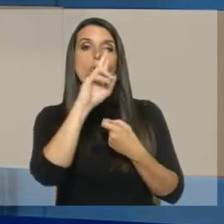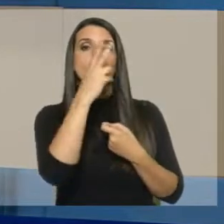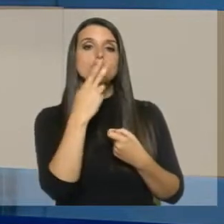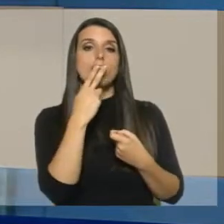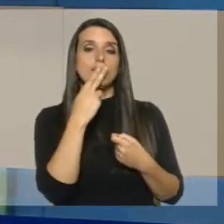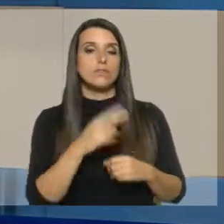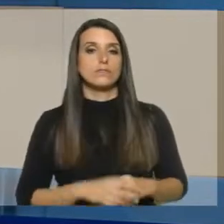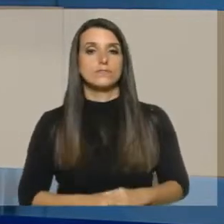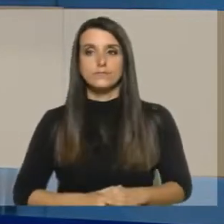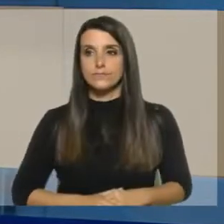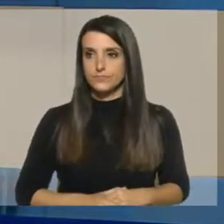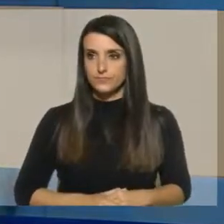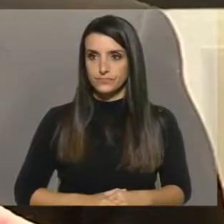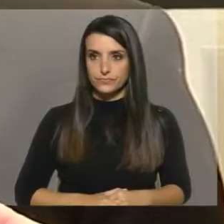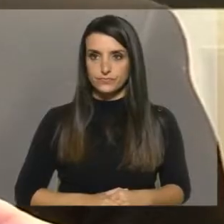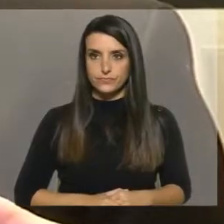Tabacología.